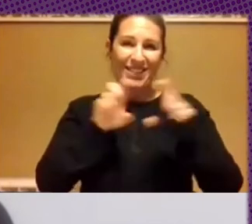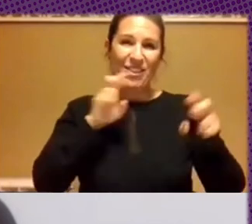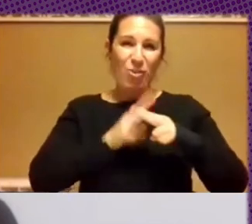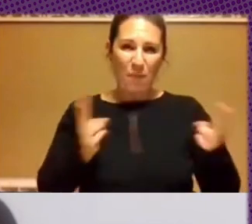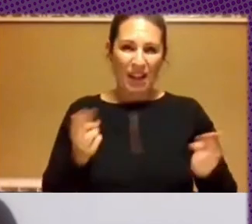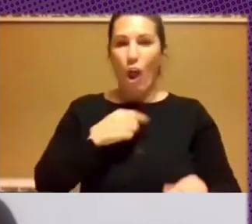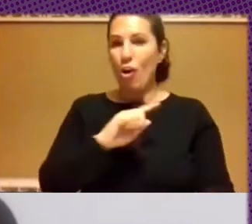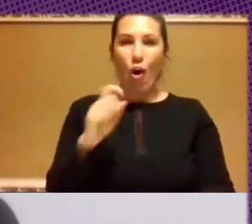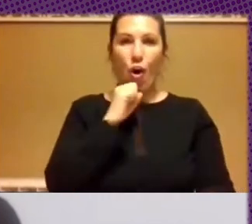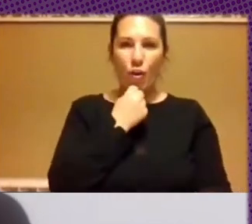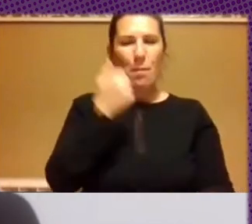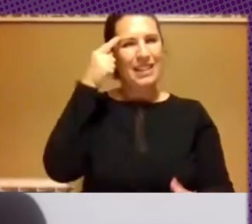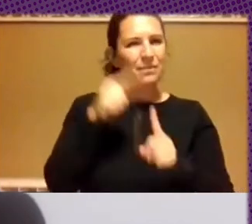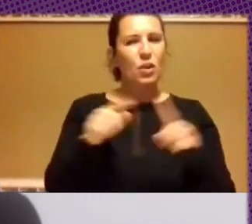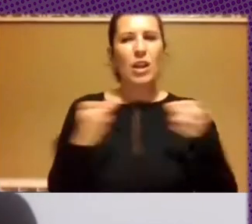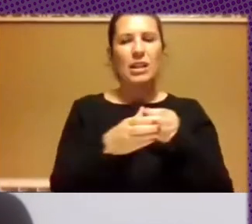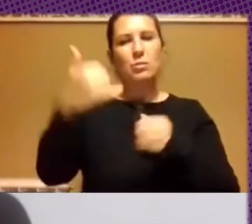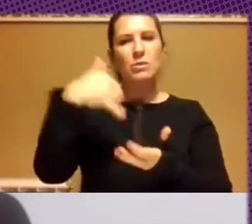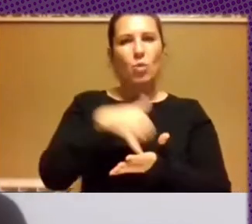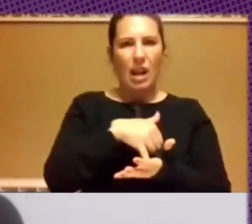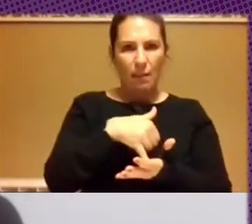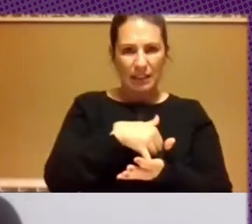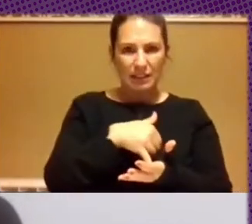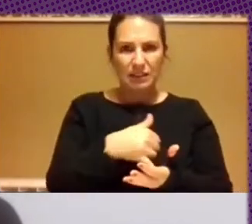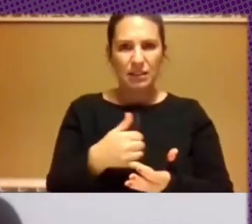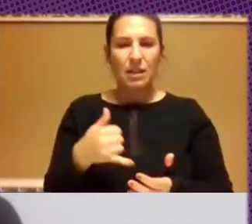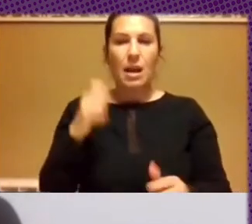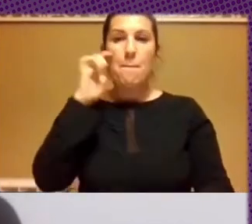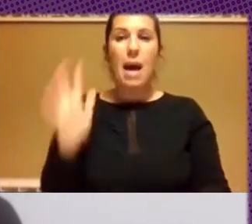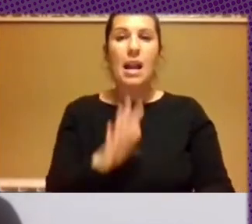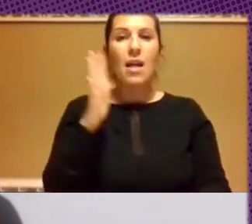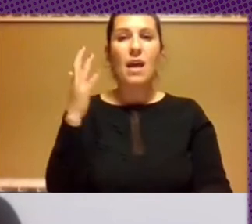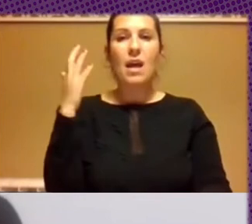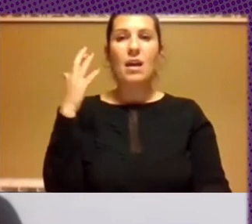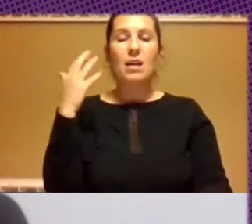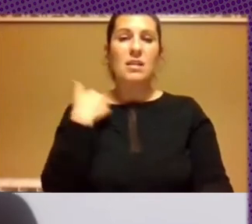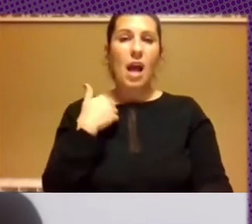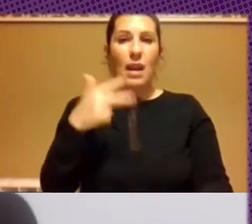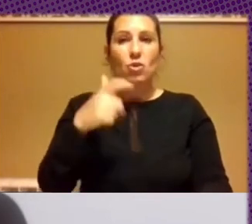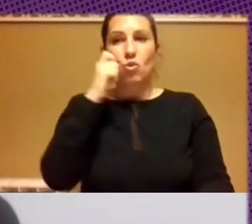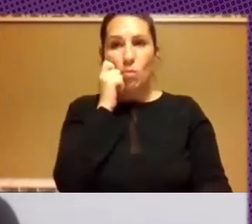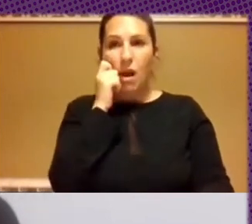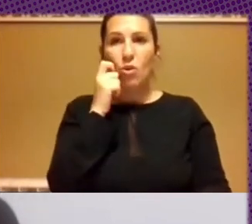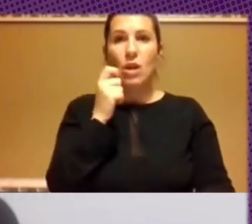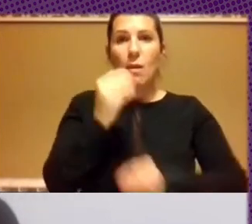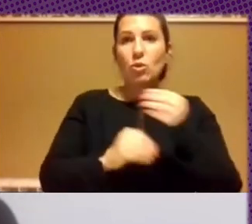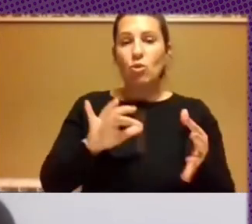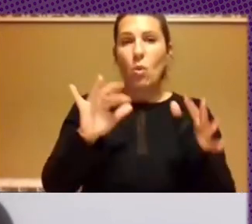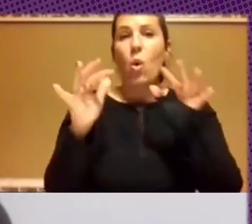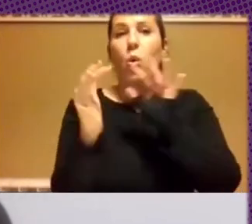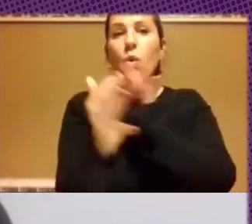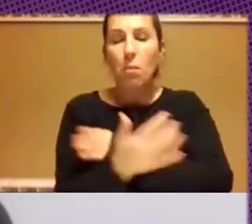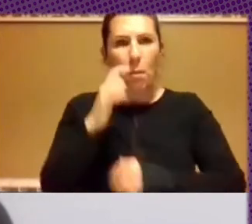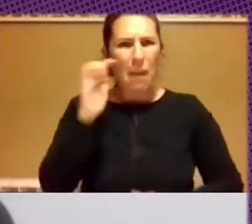el odio dirigido a colectivos más vulnerables, que bueno, parecía que habíamos hecho una evolución en los derechos humanos de su protección y parece un poco que esta